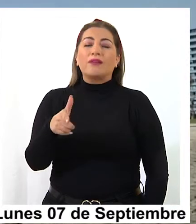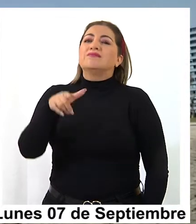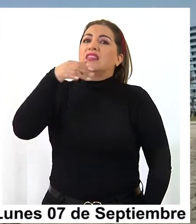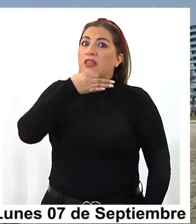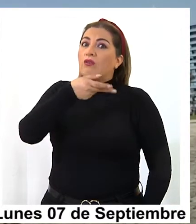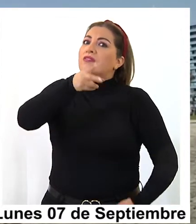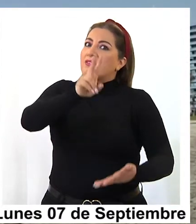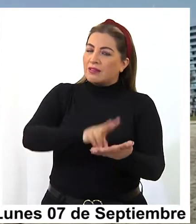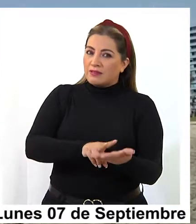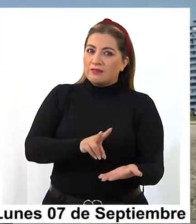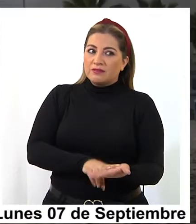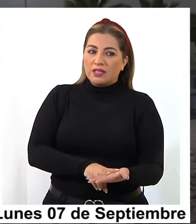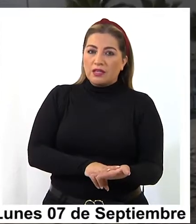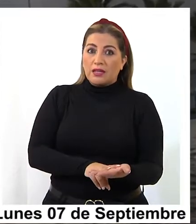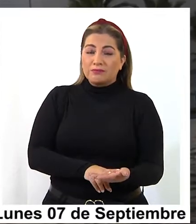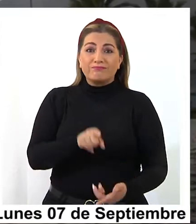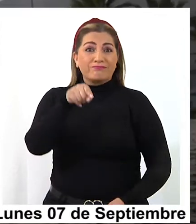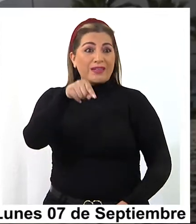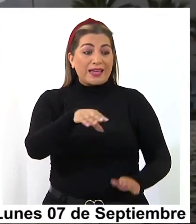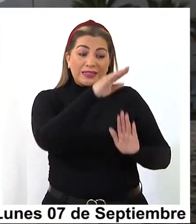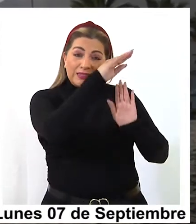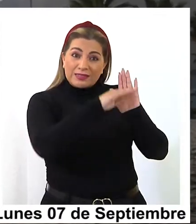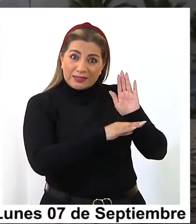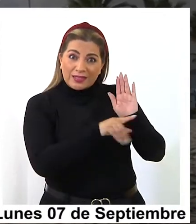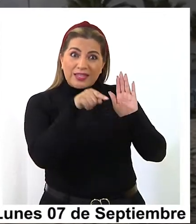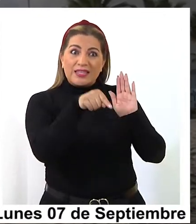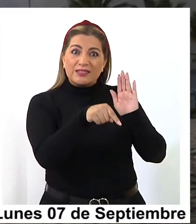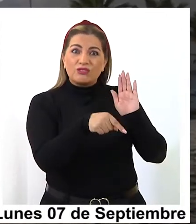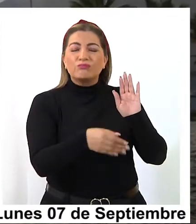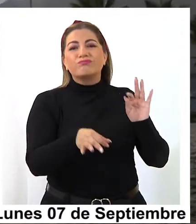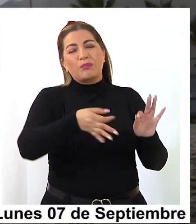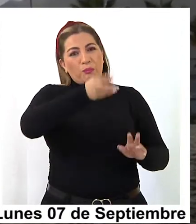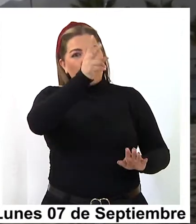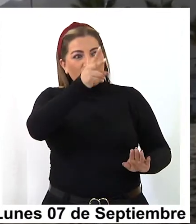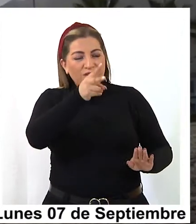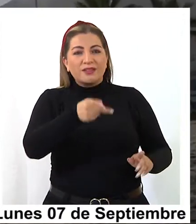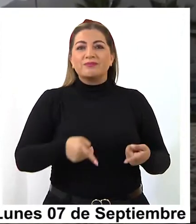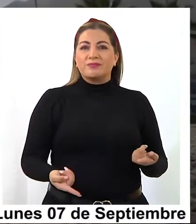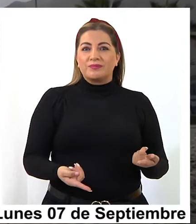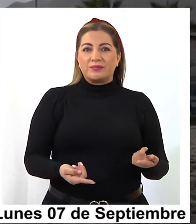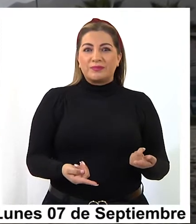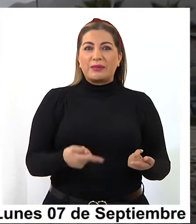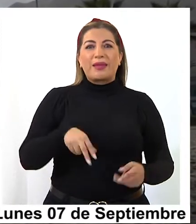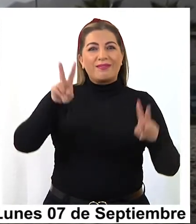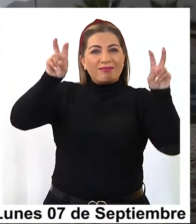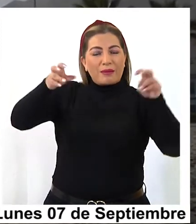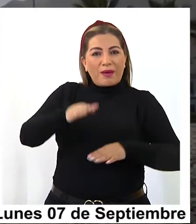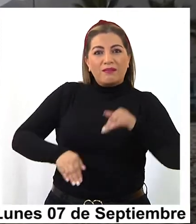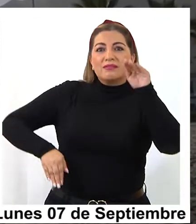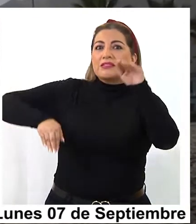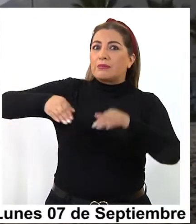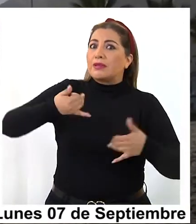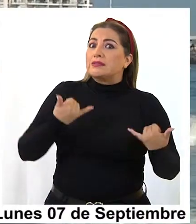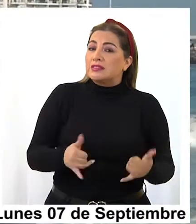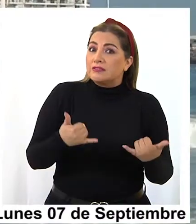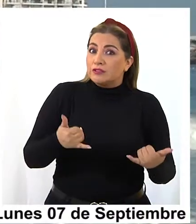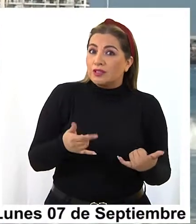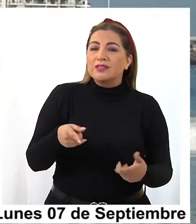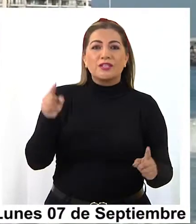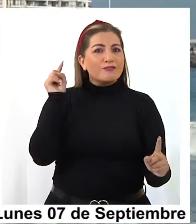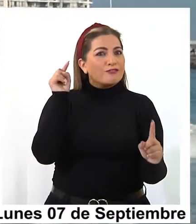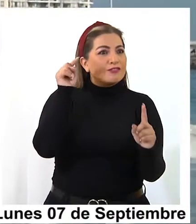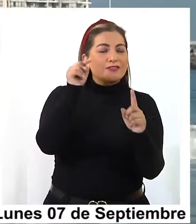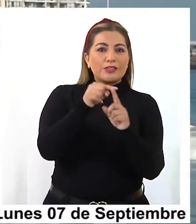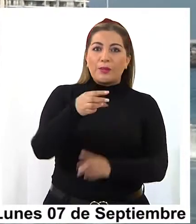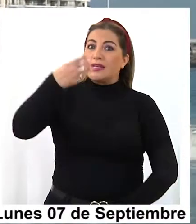efectivamente se dejó sin efecto la resolución que restringía el uso de la playa para efectos recreativos y con el propósito